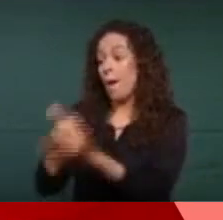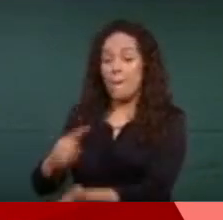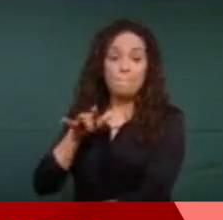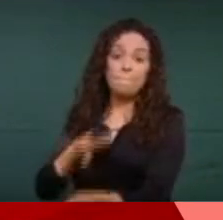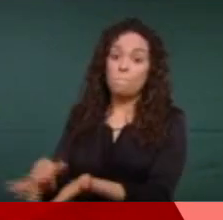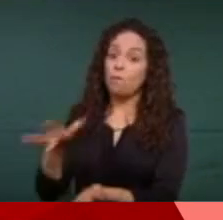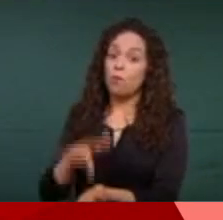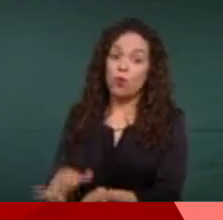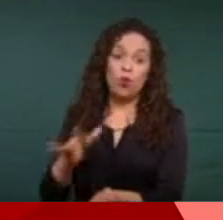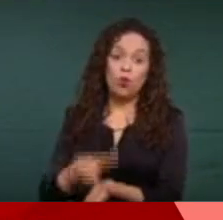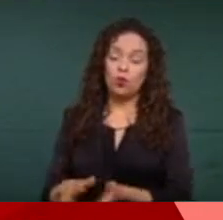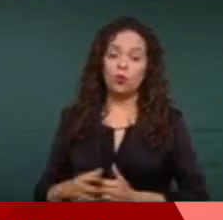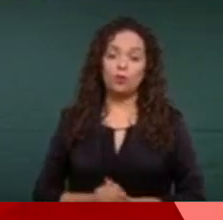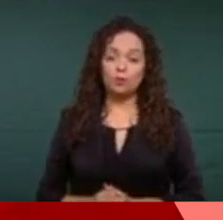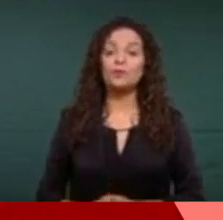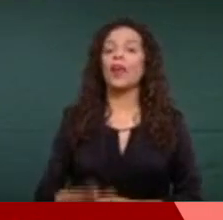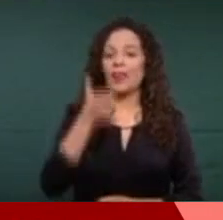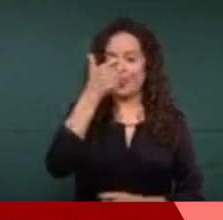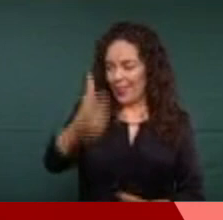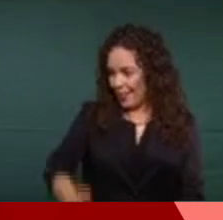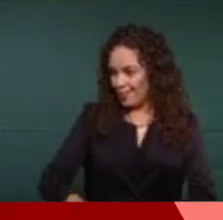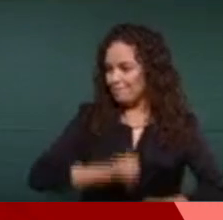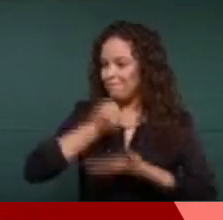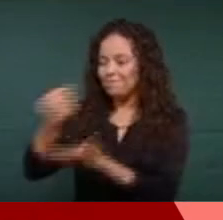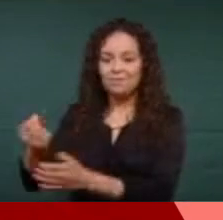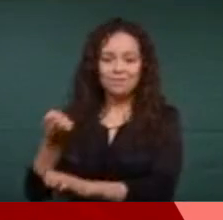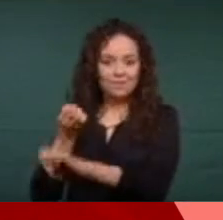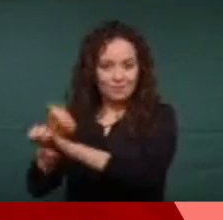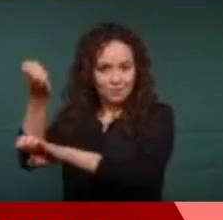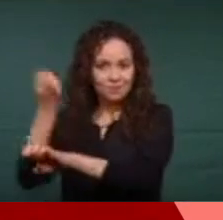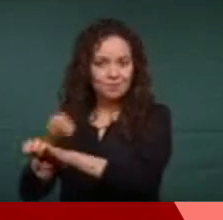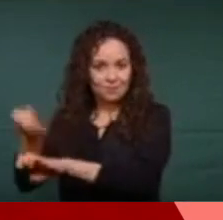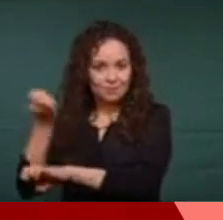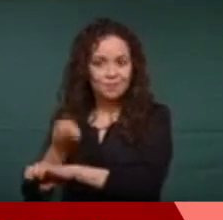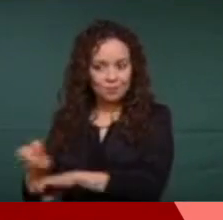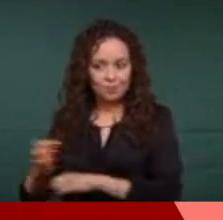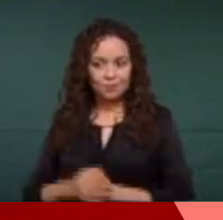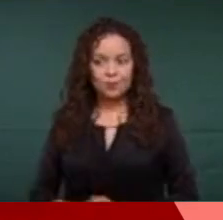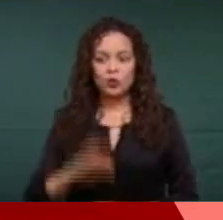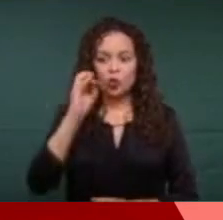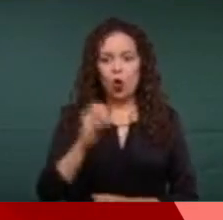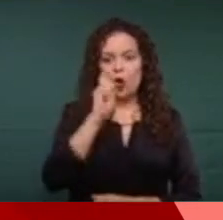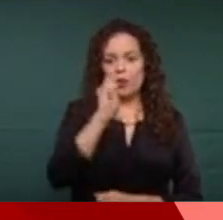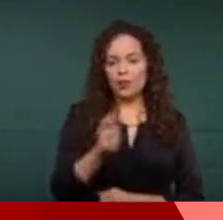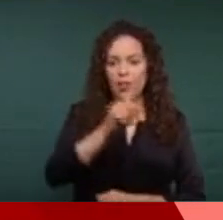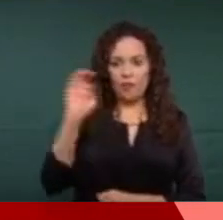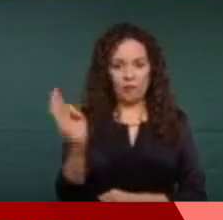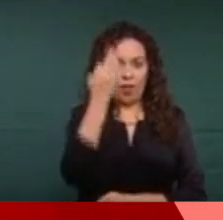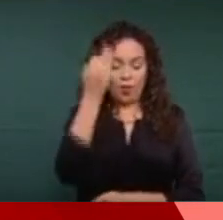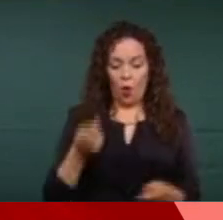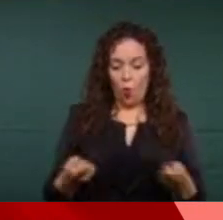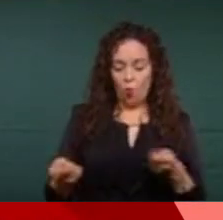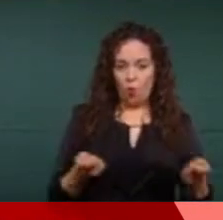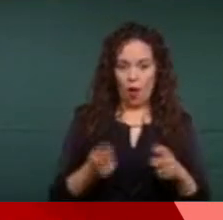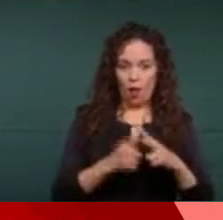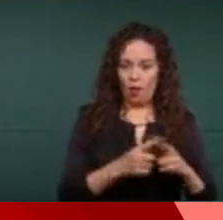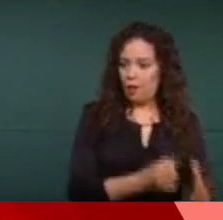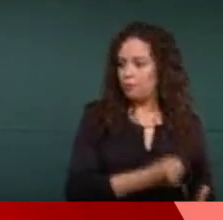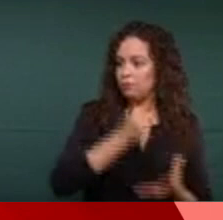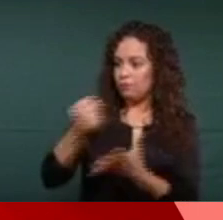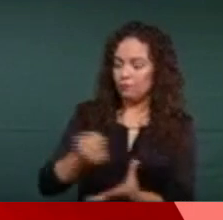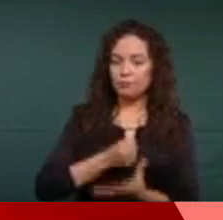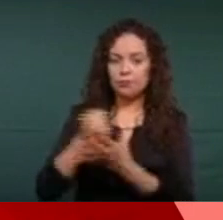a los estados o los manejaba los fondos la federación y a comprar